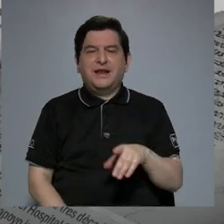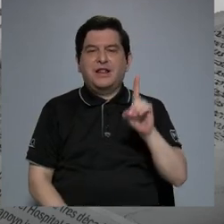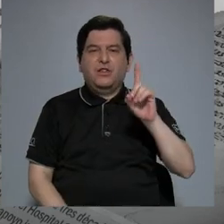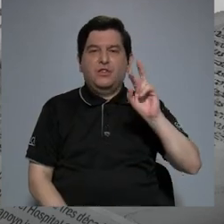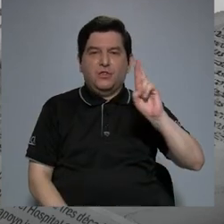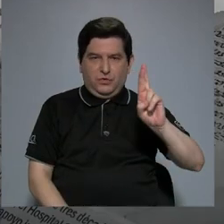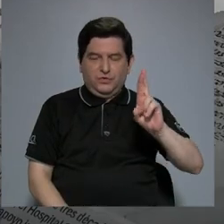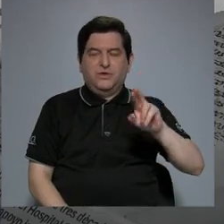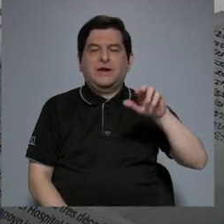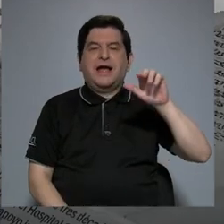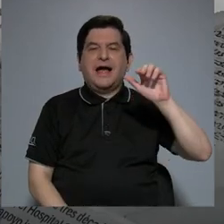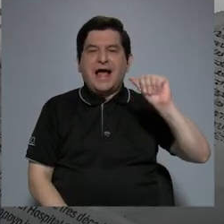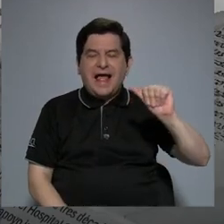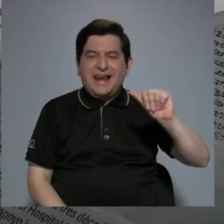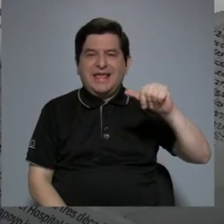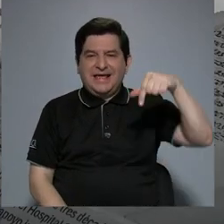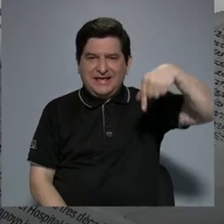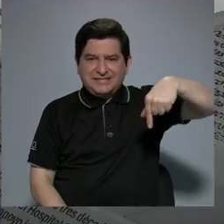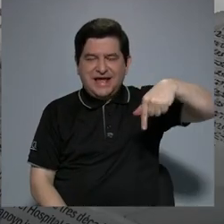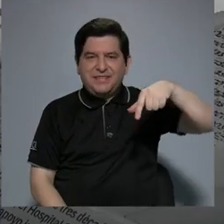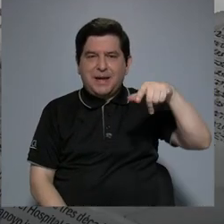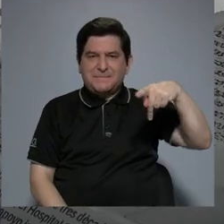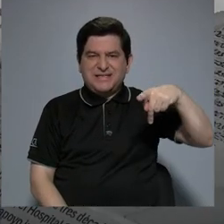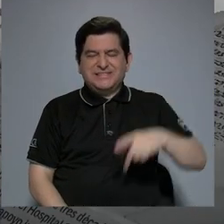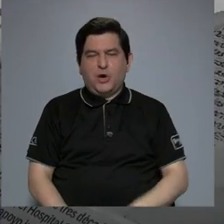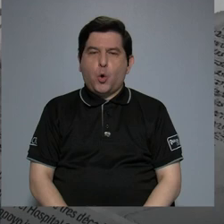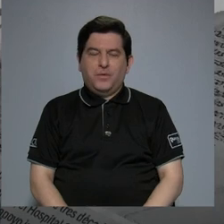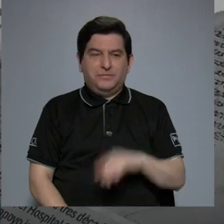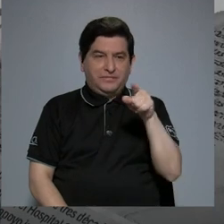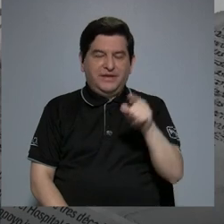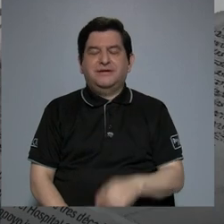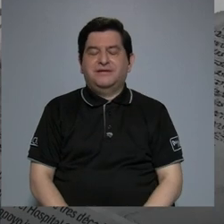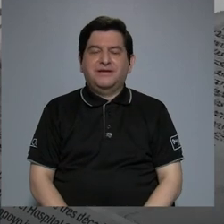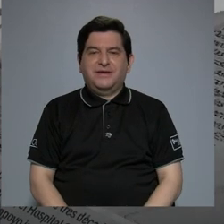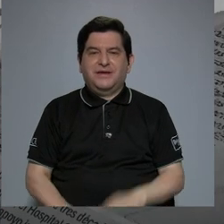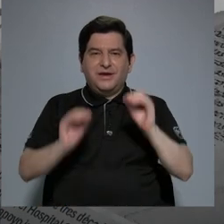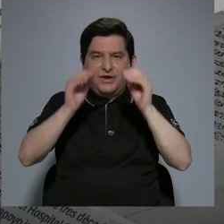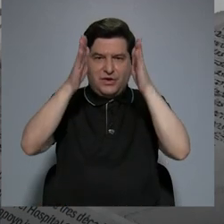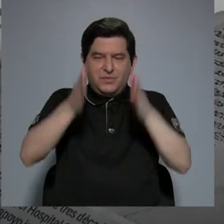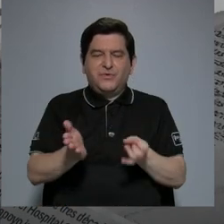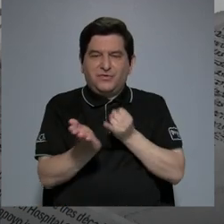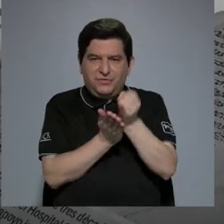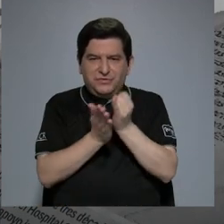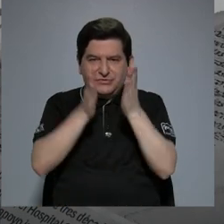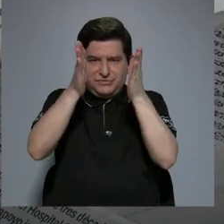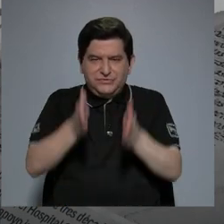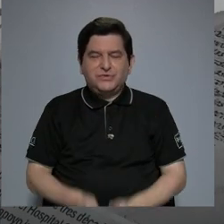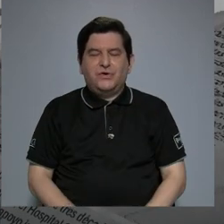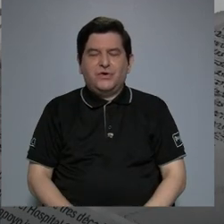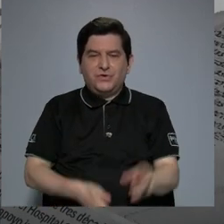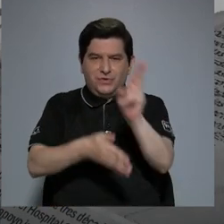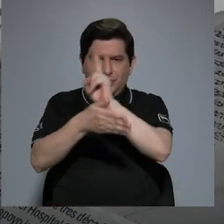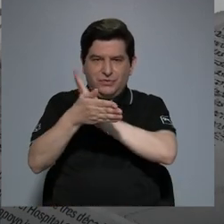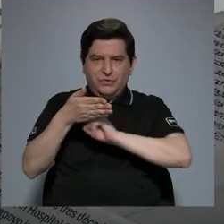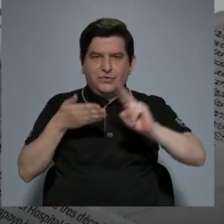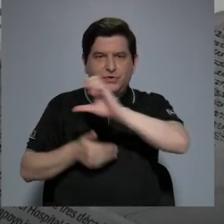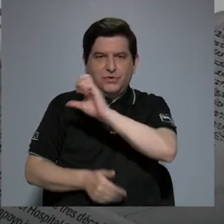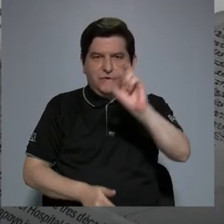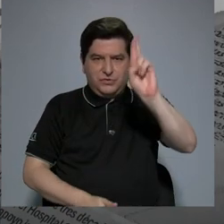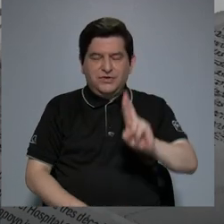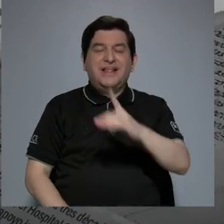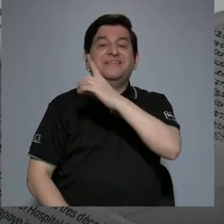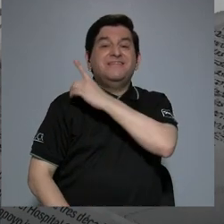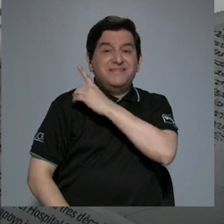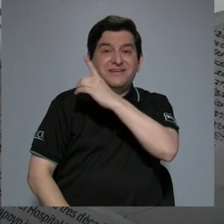doctor Alan Quesada Pacheco. Él es catedrático e investigador de la Universidad de Costa Rica